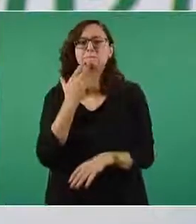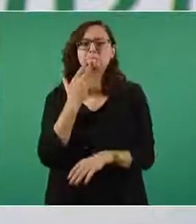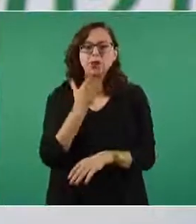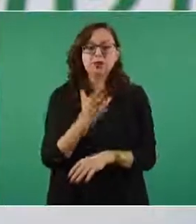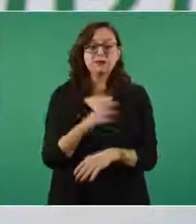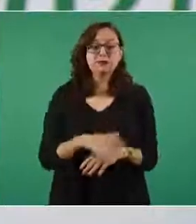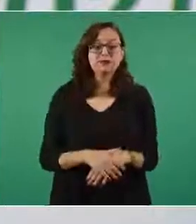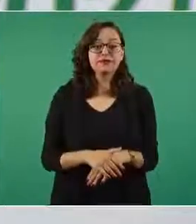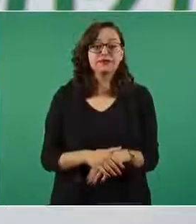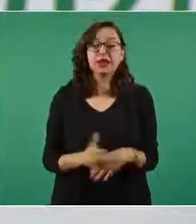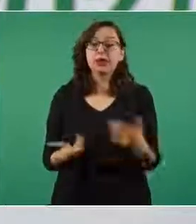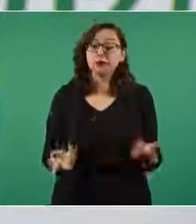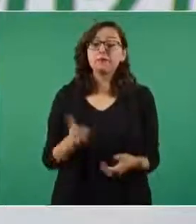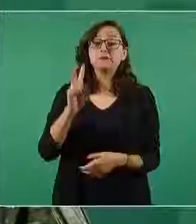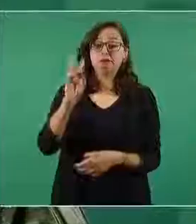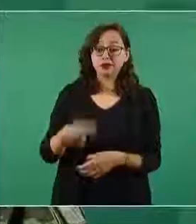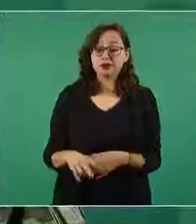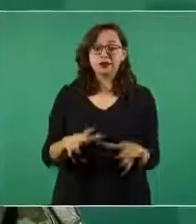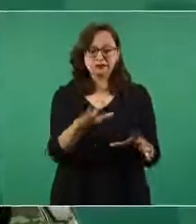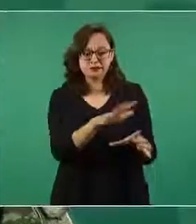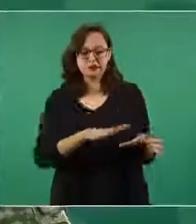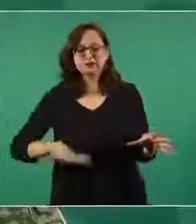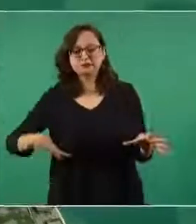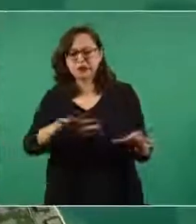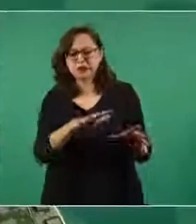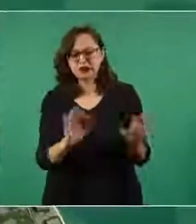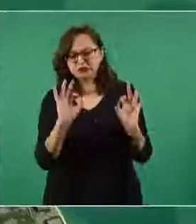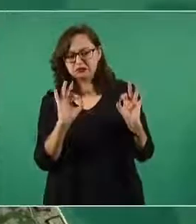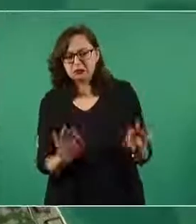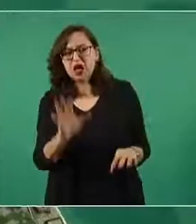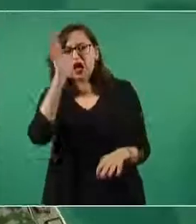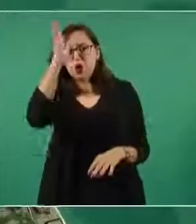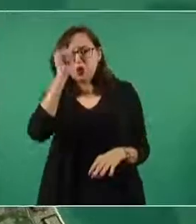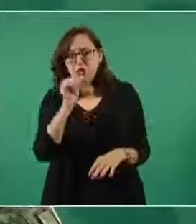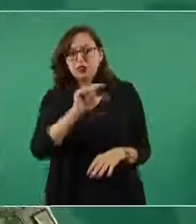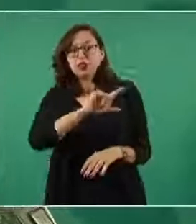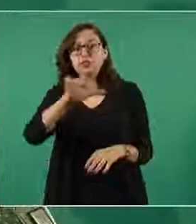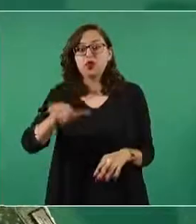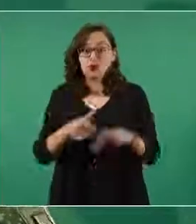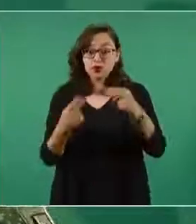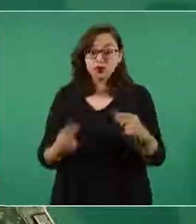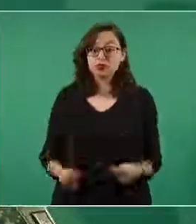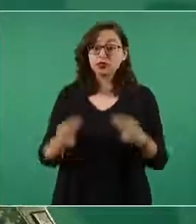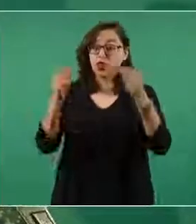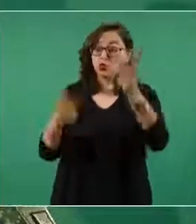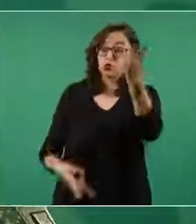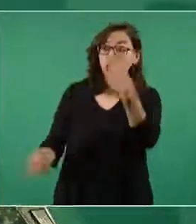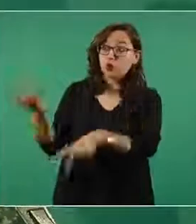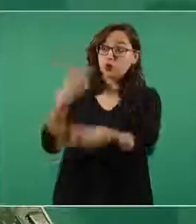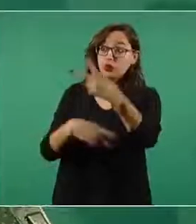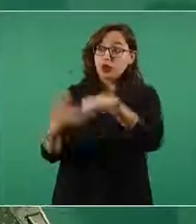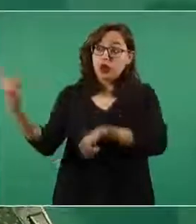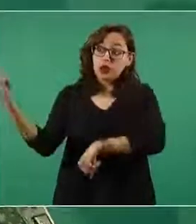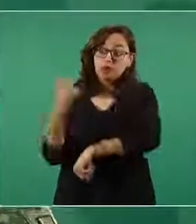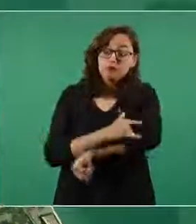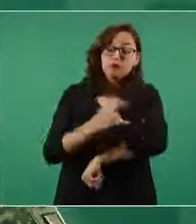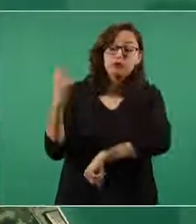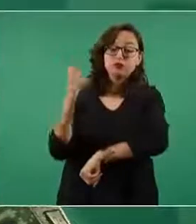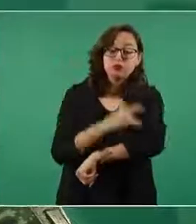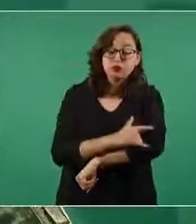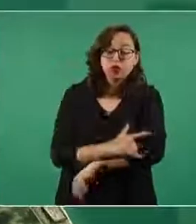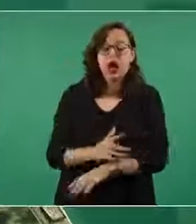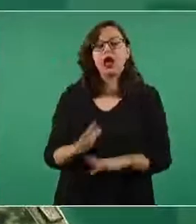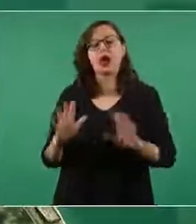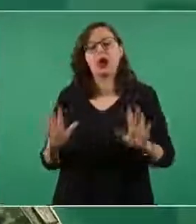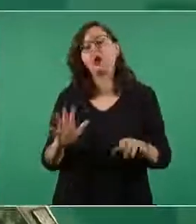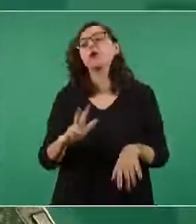una cosa es estar de acuerdo con la instalación y otra es que su modelo de negocios opere en el aeropuerto para ello la empresa